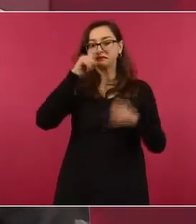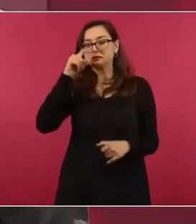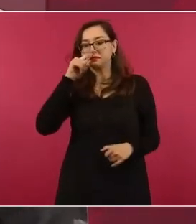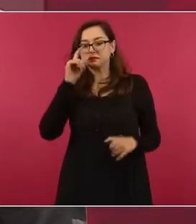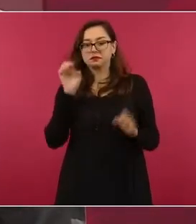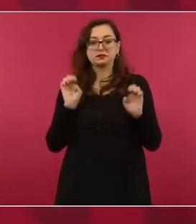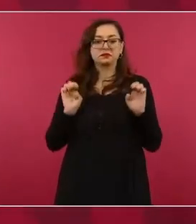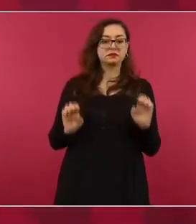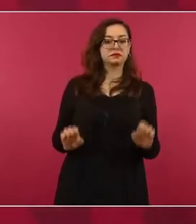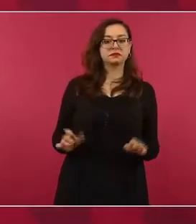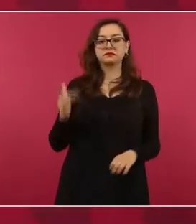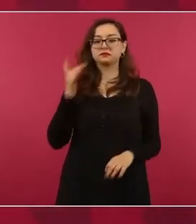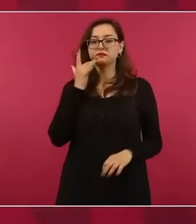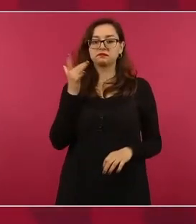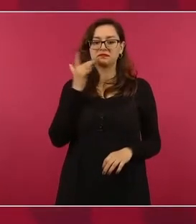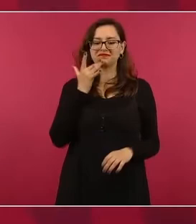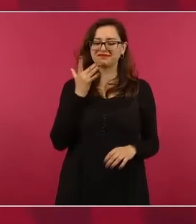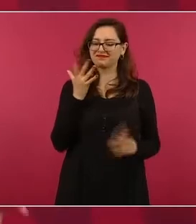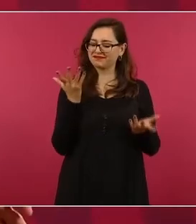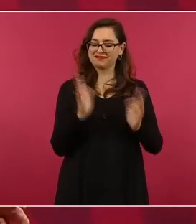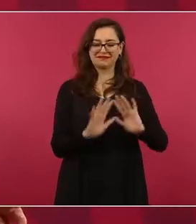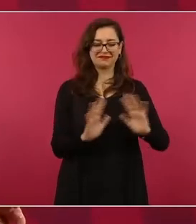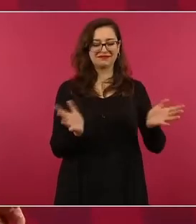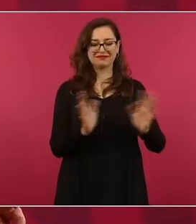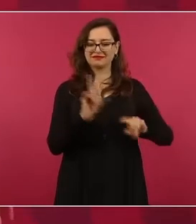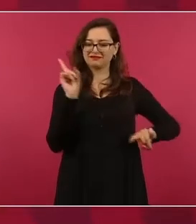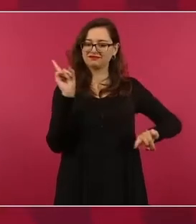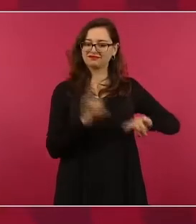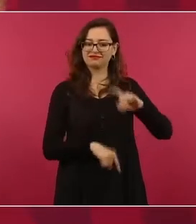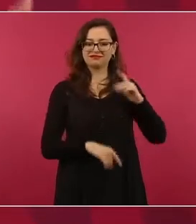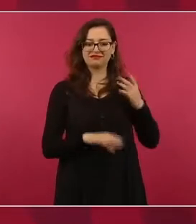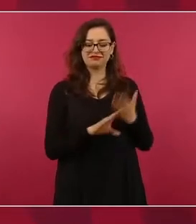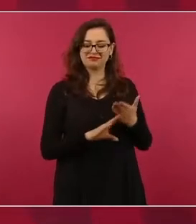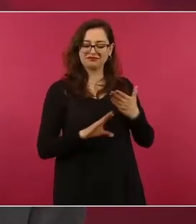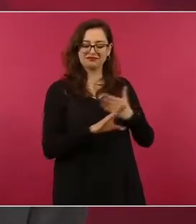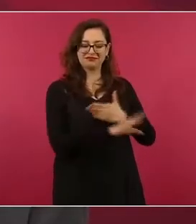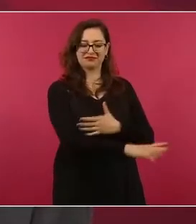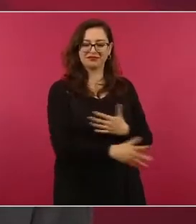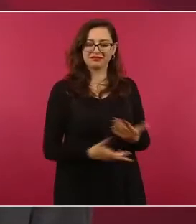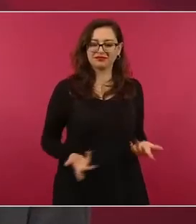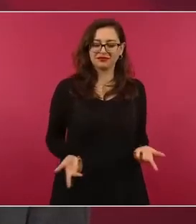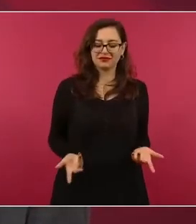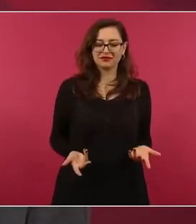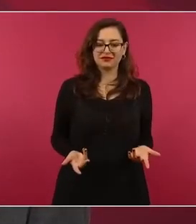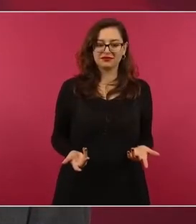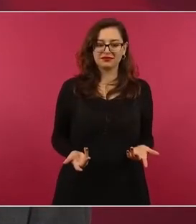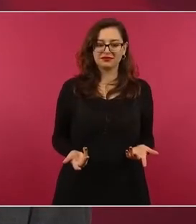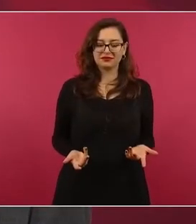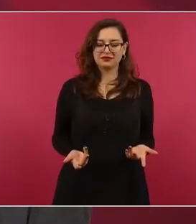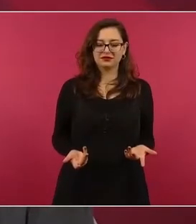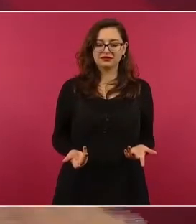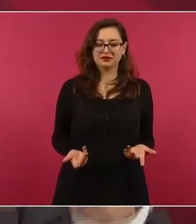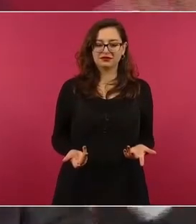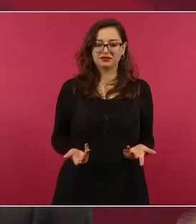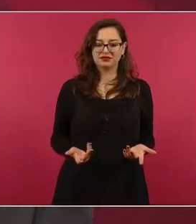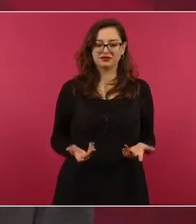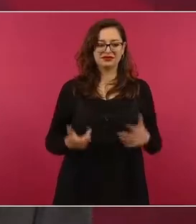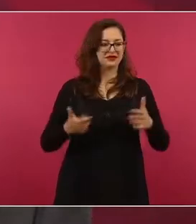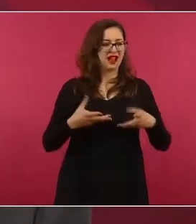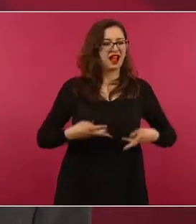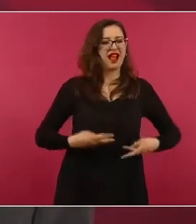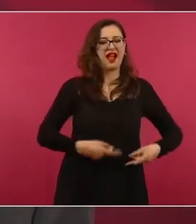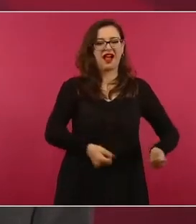el lujo, los gastos